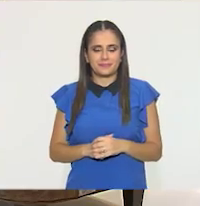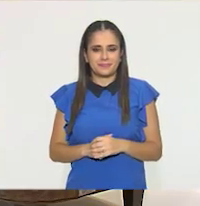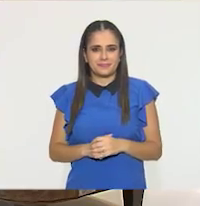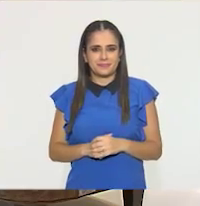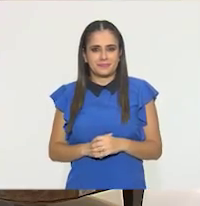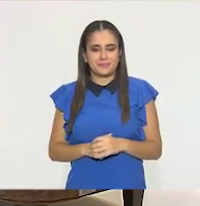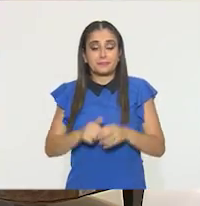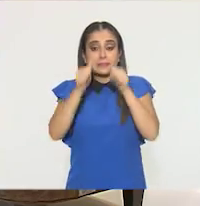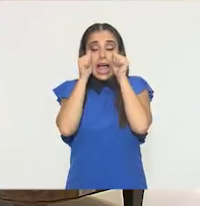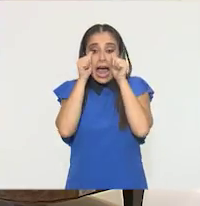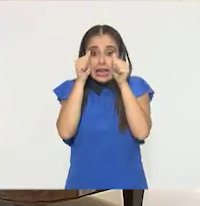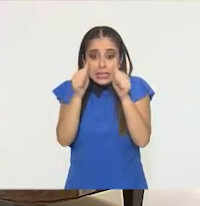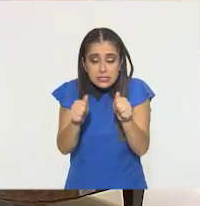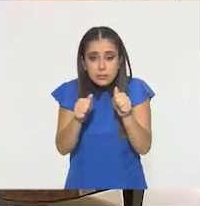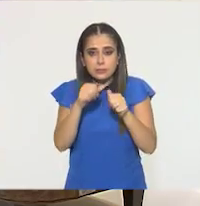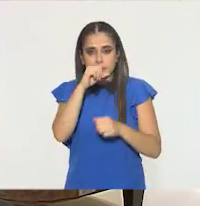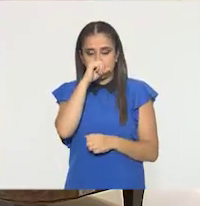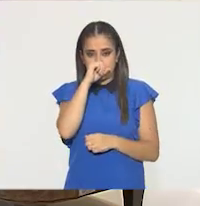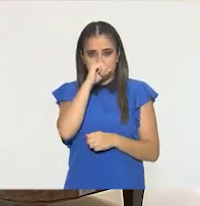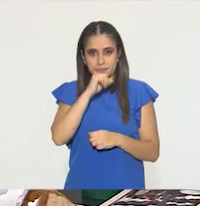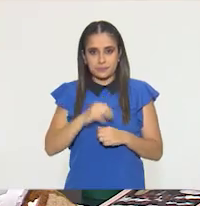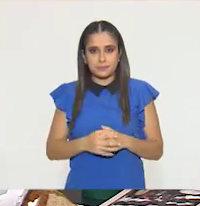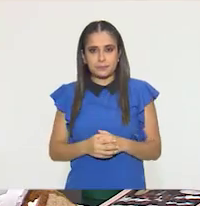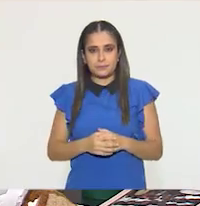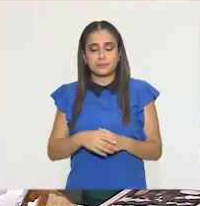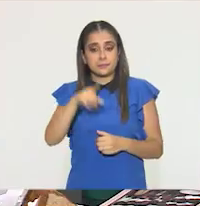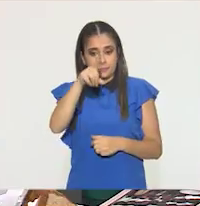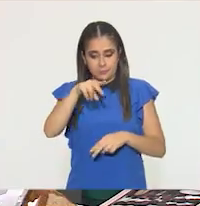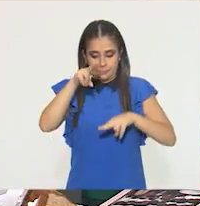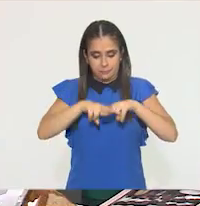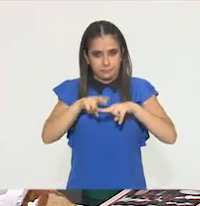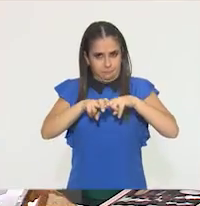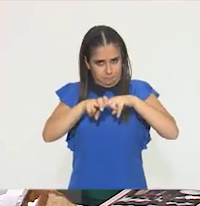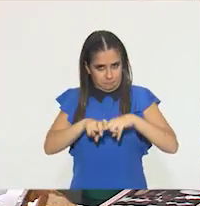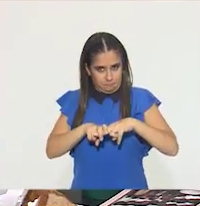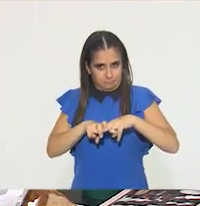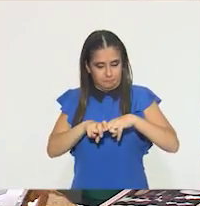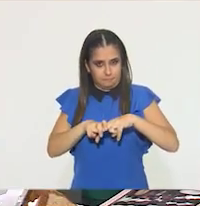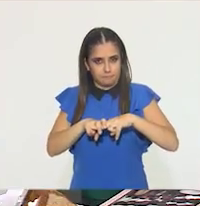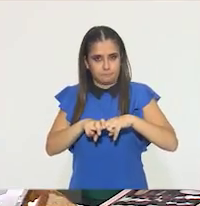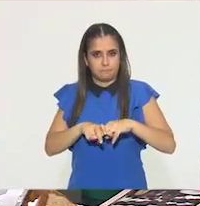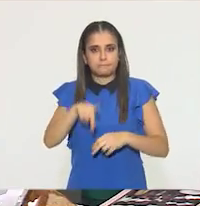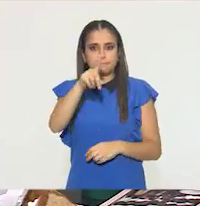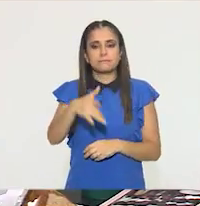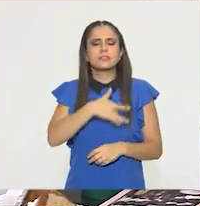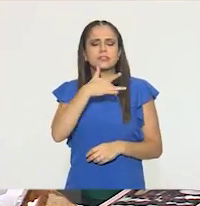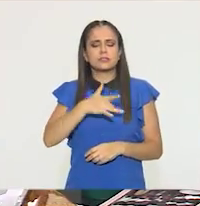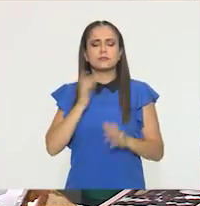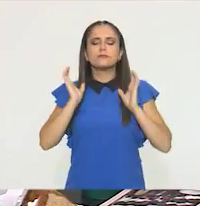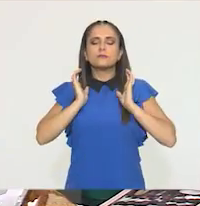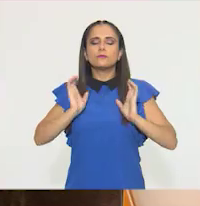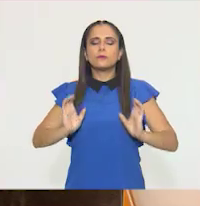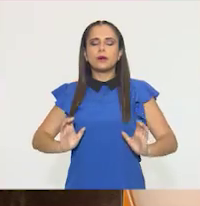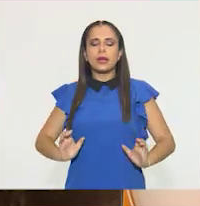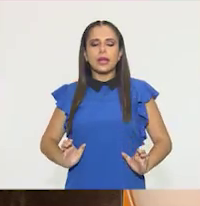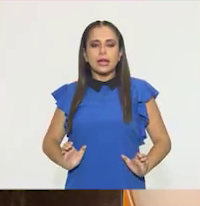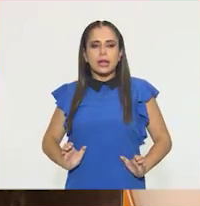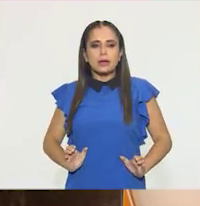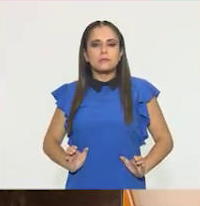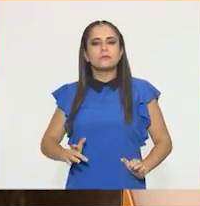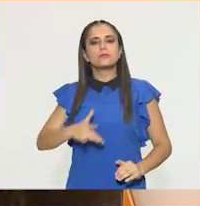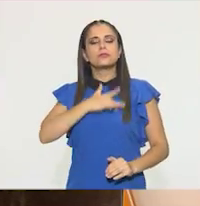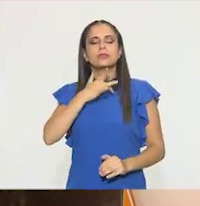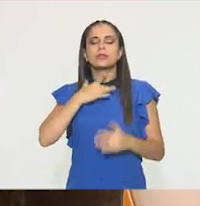Pongan atención. Ahora, en la posición que están sentados, sientan su cuerpo, la presión,